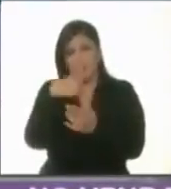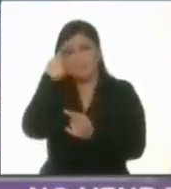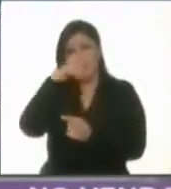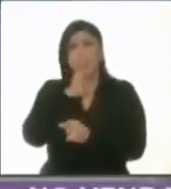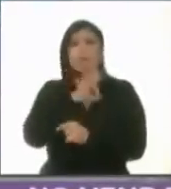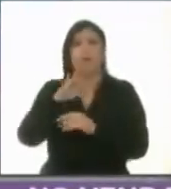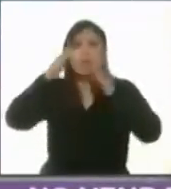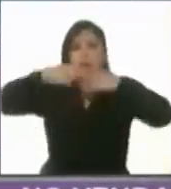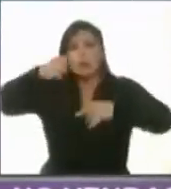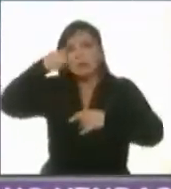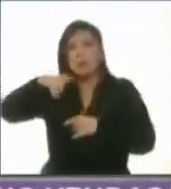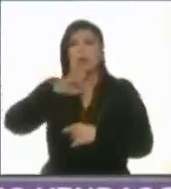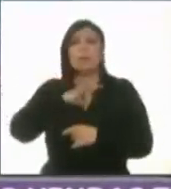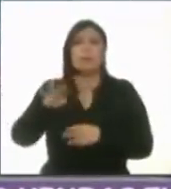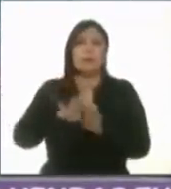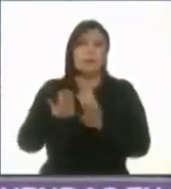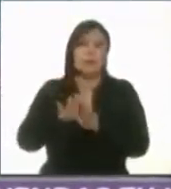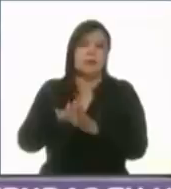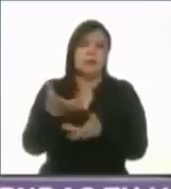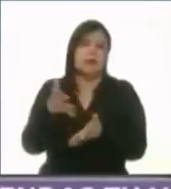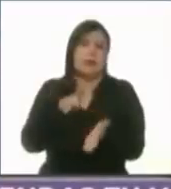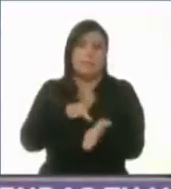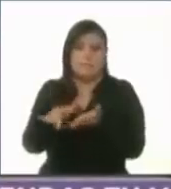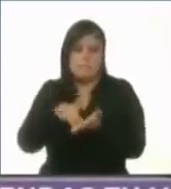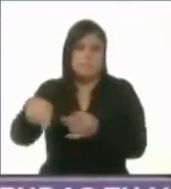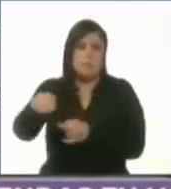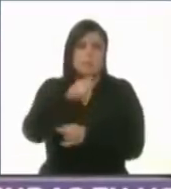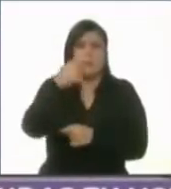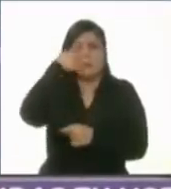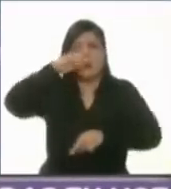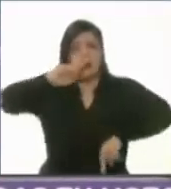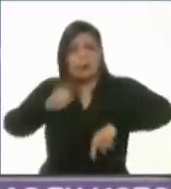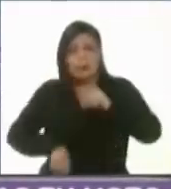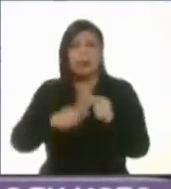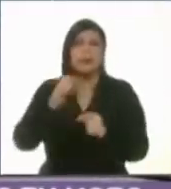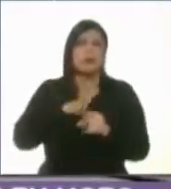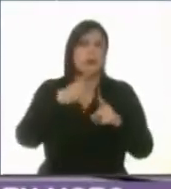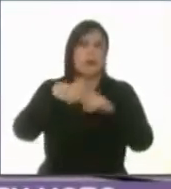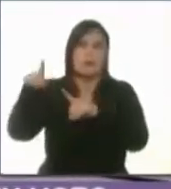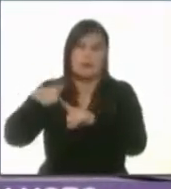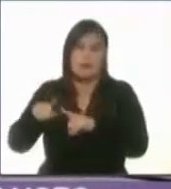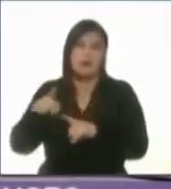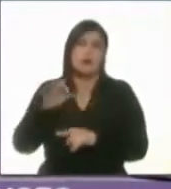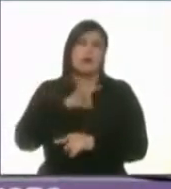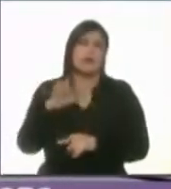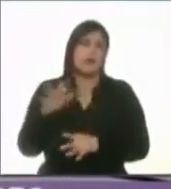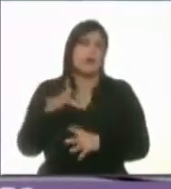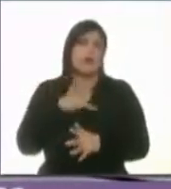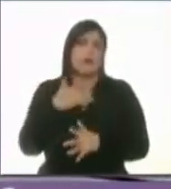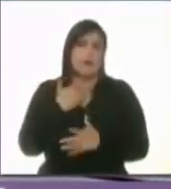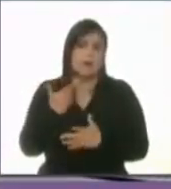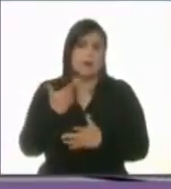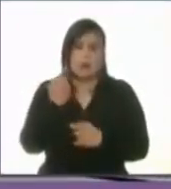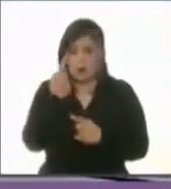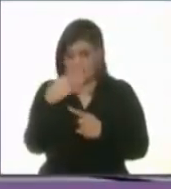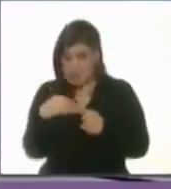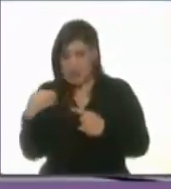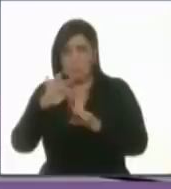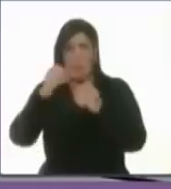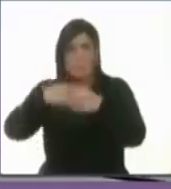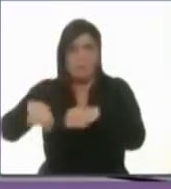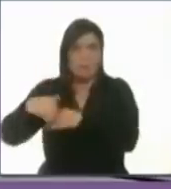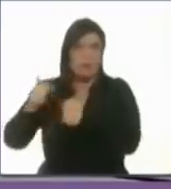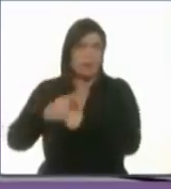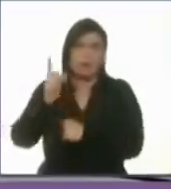buscar cualquier resquicio para eliminar cualquier posibilidad de que se nos vaya un céntimo para